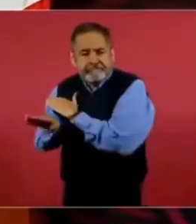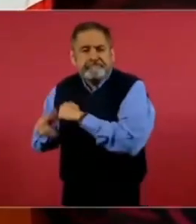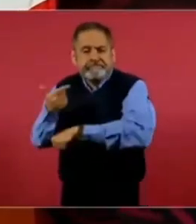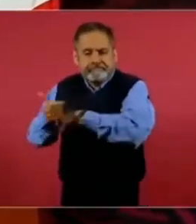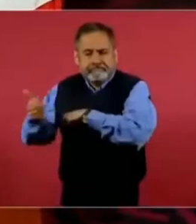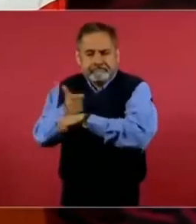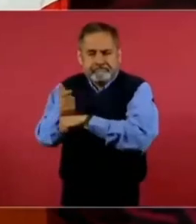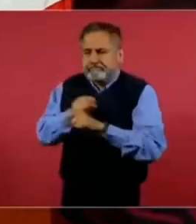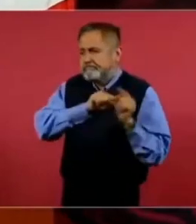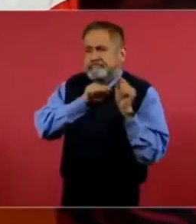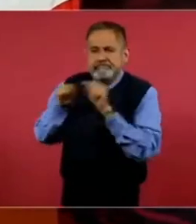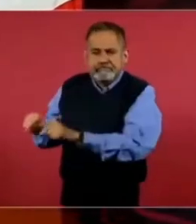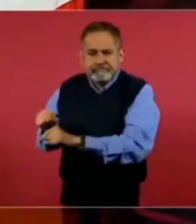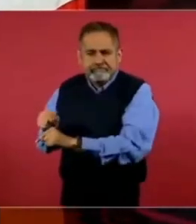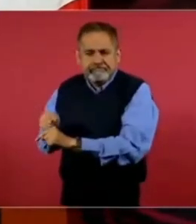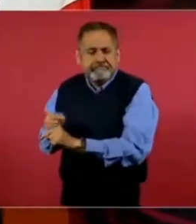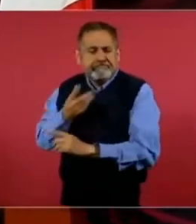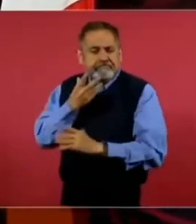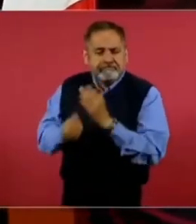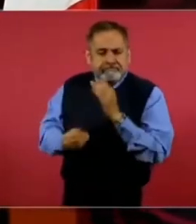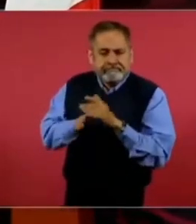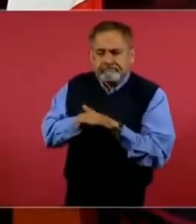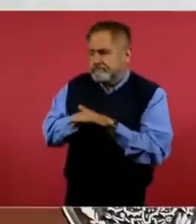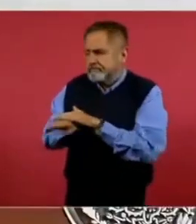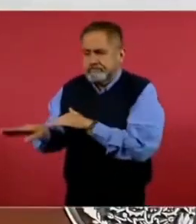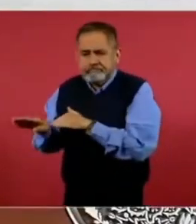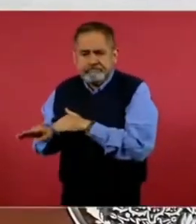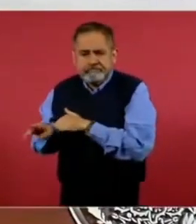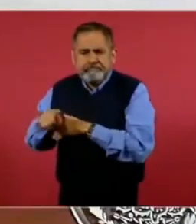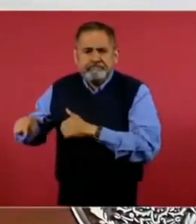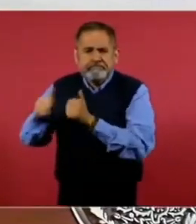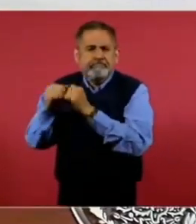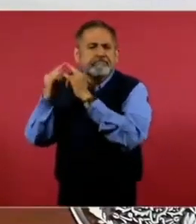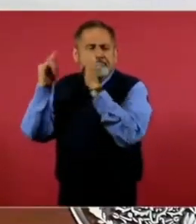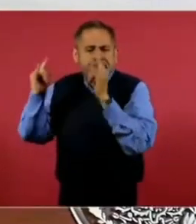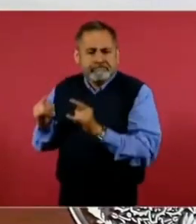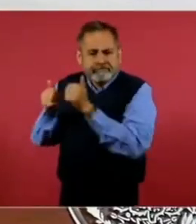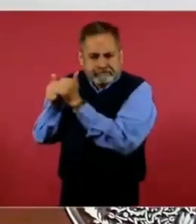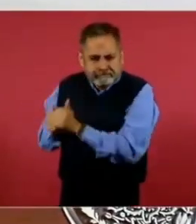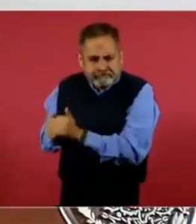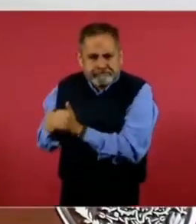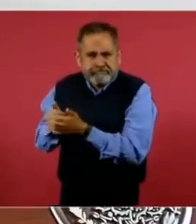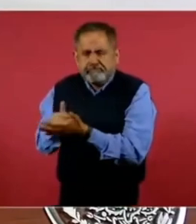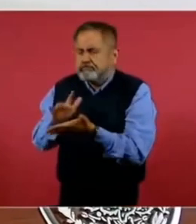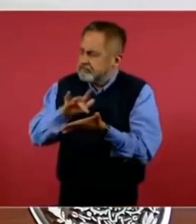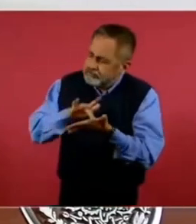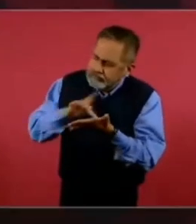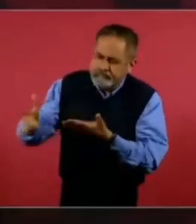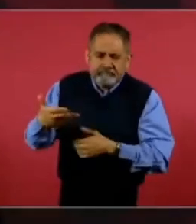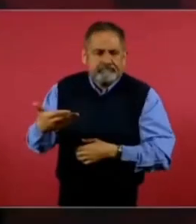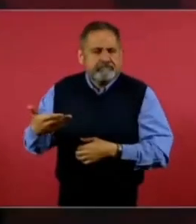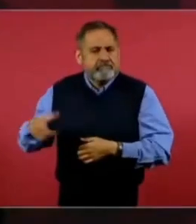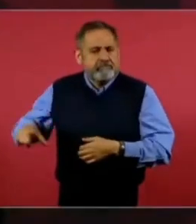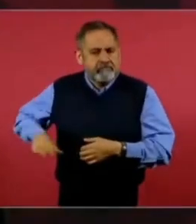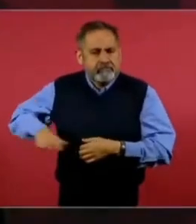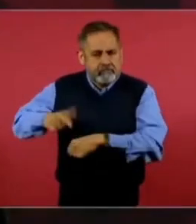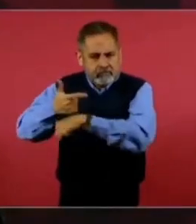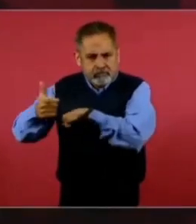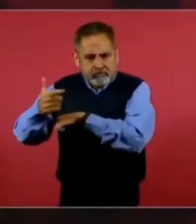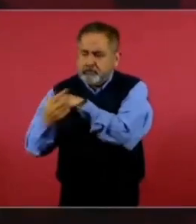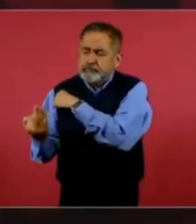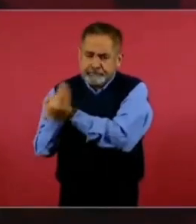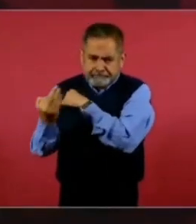Guatemala y están en albergues y le agradecemos mucho al gobierno de Guatemala porque